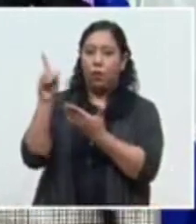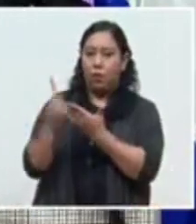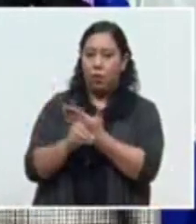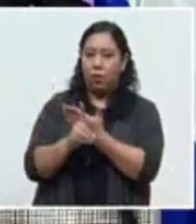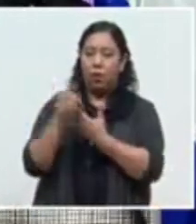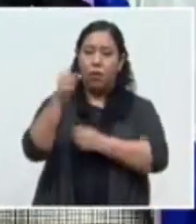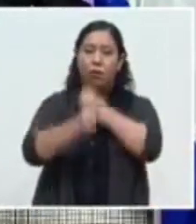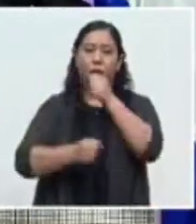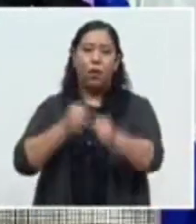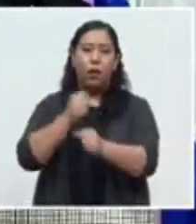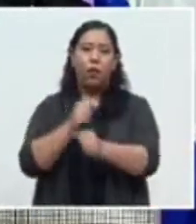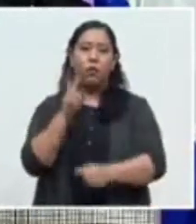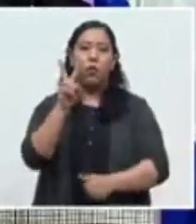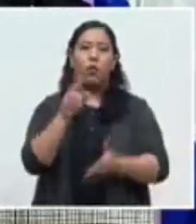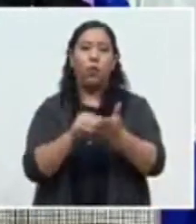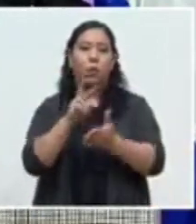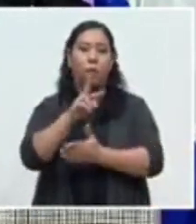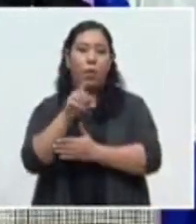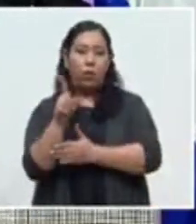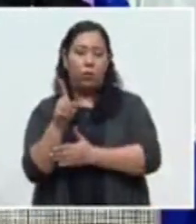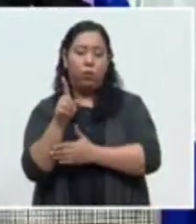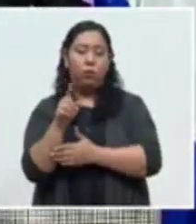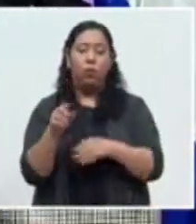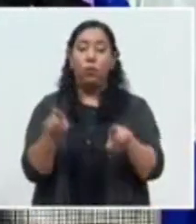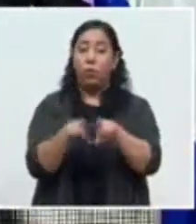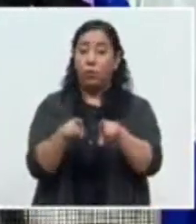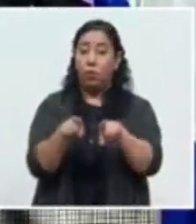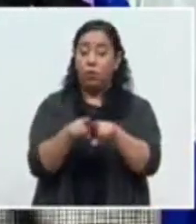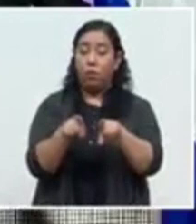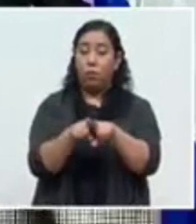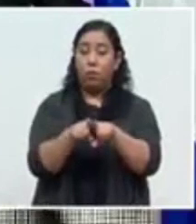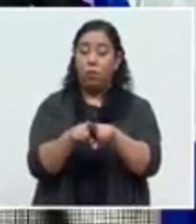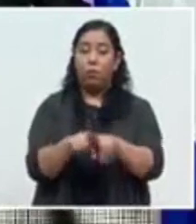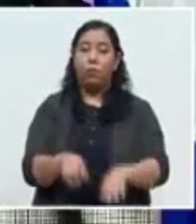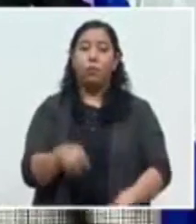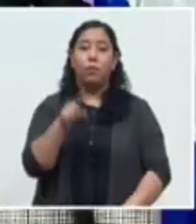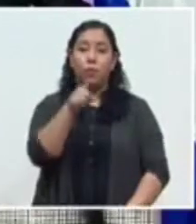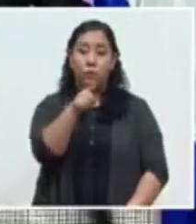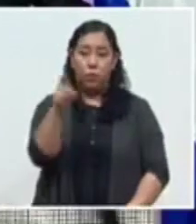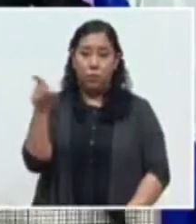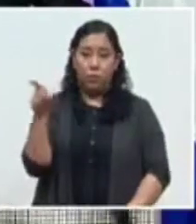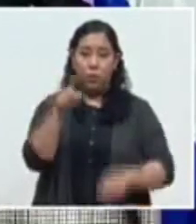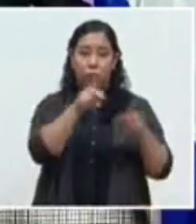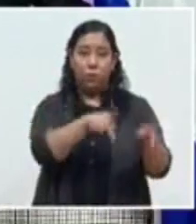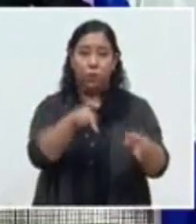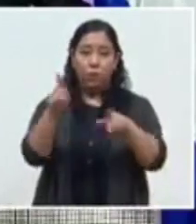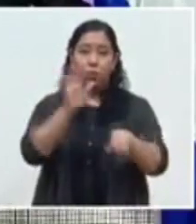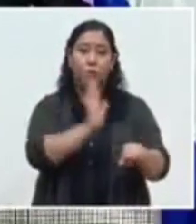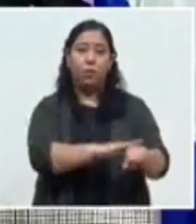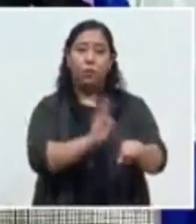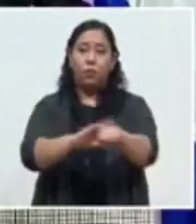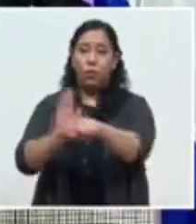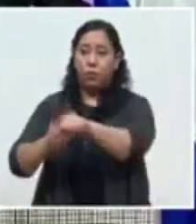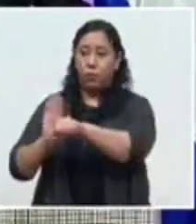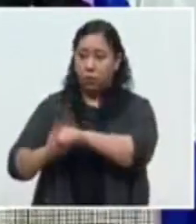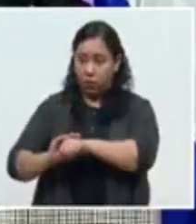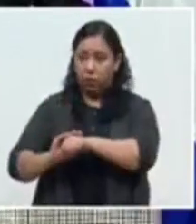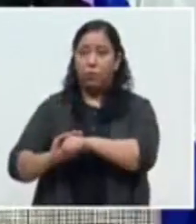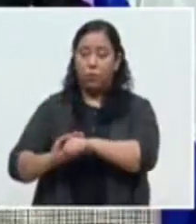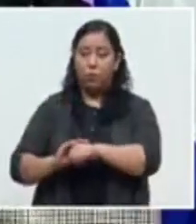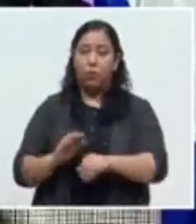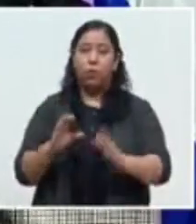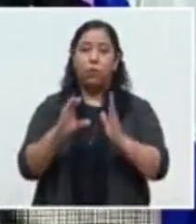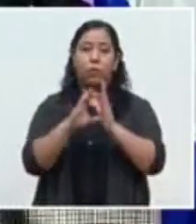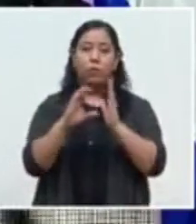2021. Asimismo, comunicará a los candidatos electos la declaratoria efectuada y extenderá las